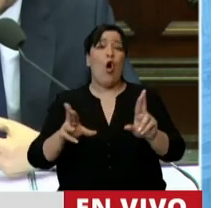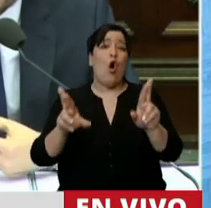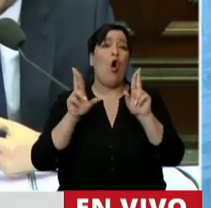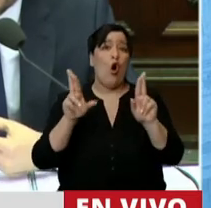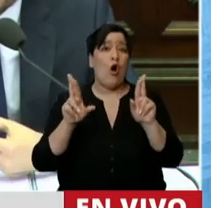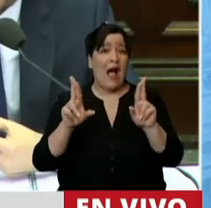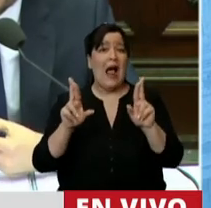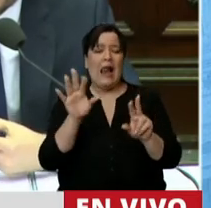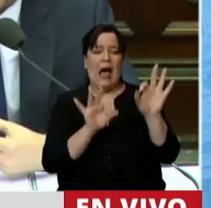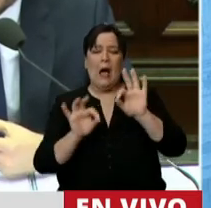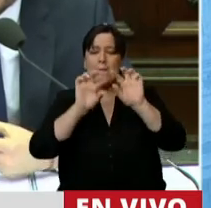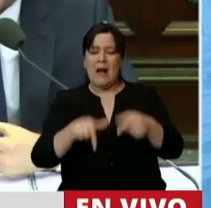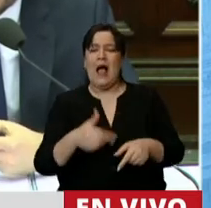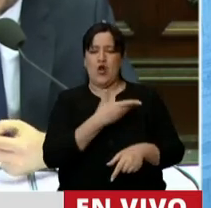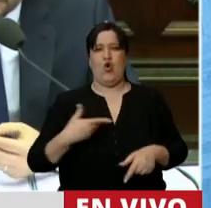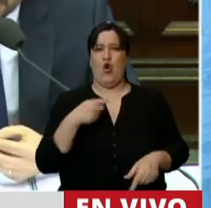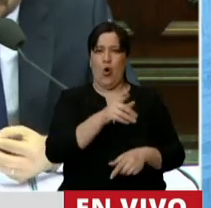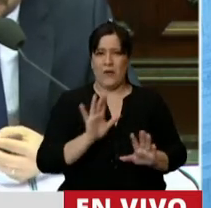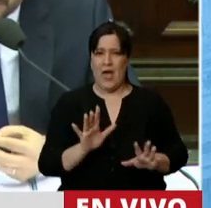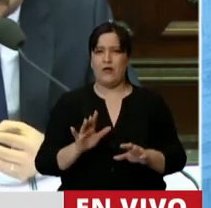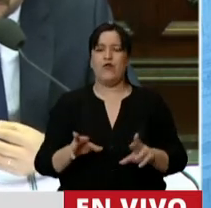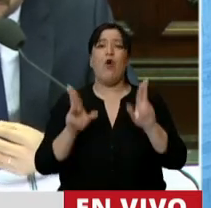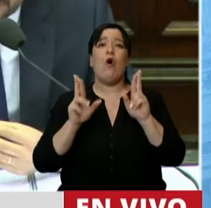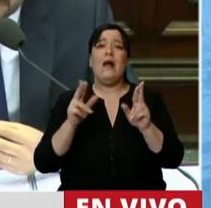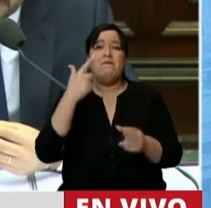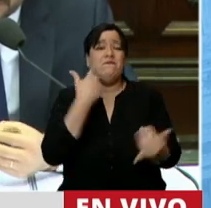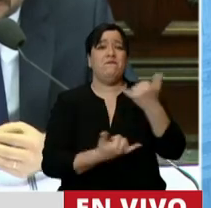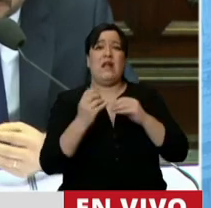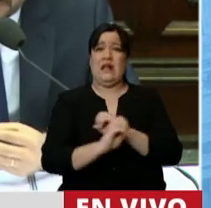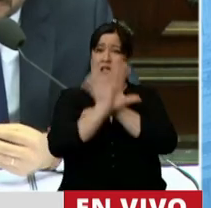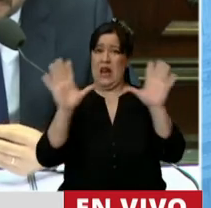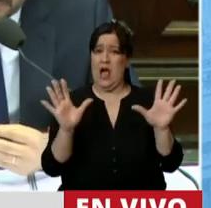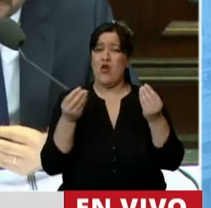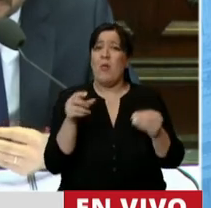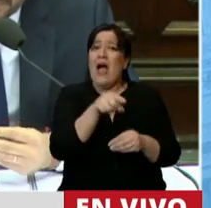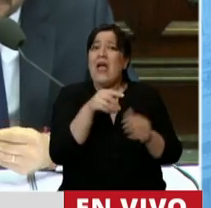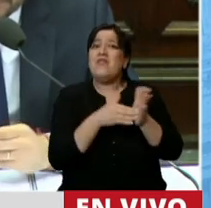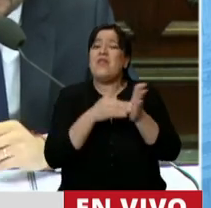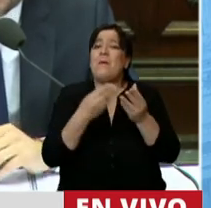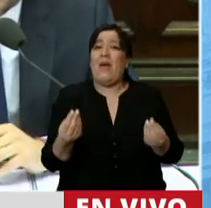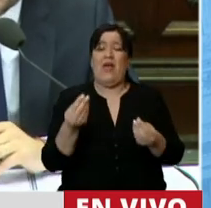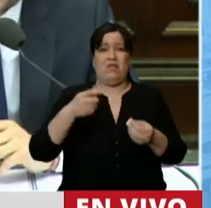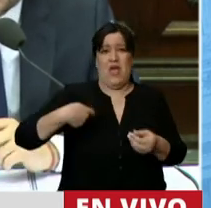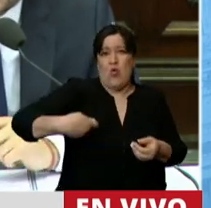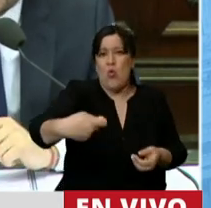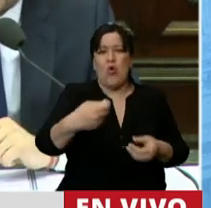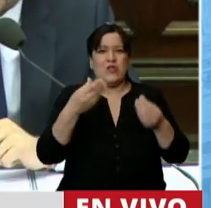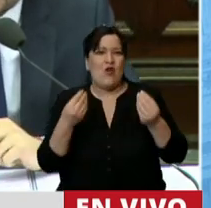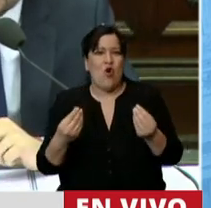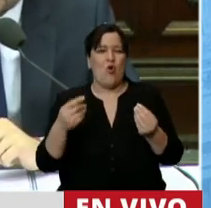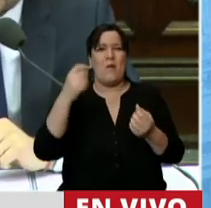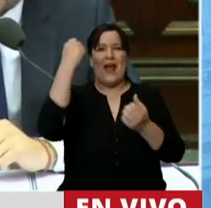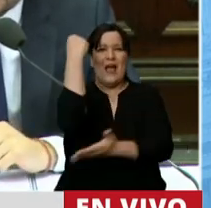la estrategia la lleve el gobierno, la despejemos rápido. Porque de eso va a depender el financiamiento, la estabilidad.